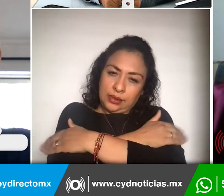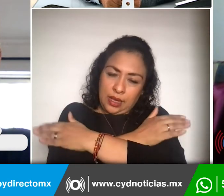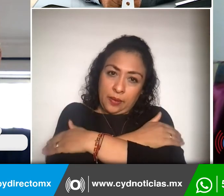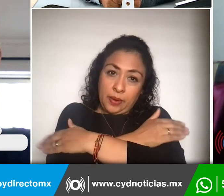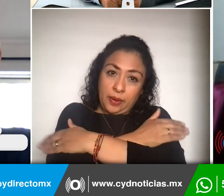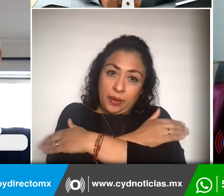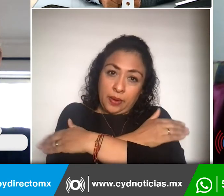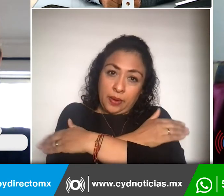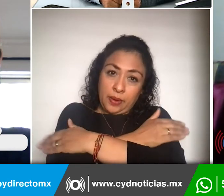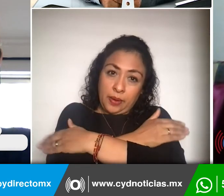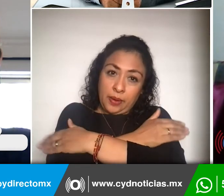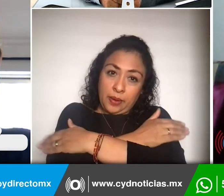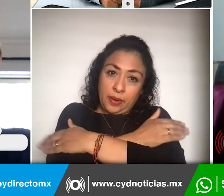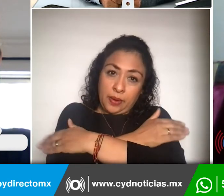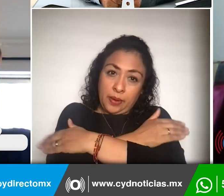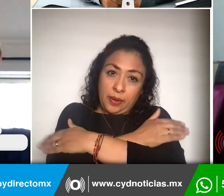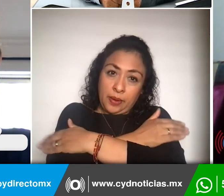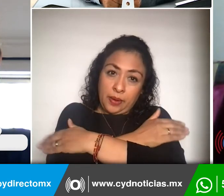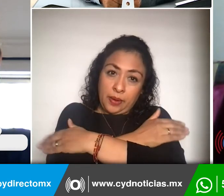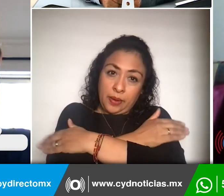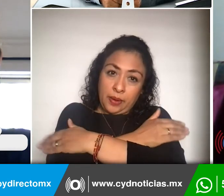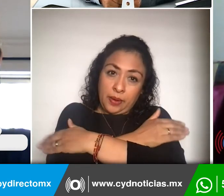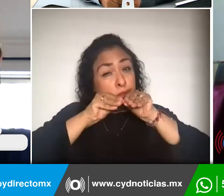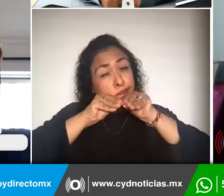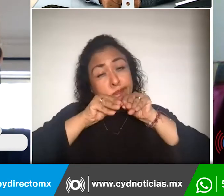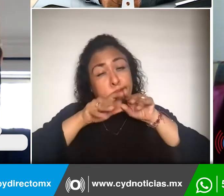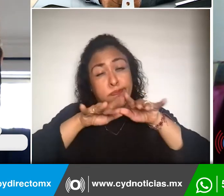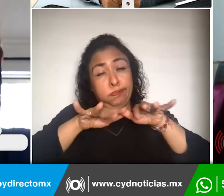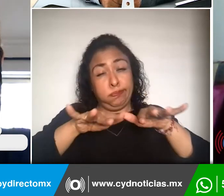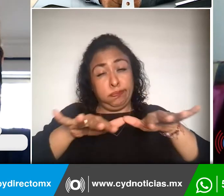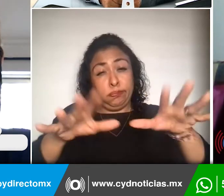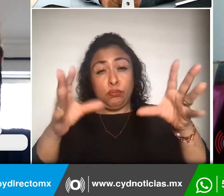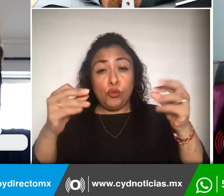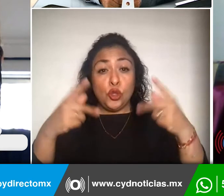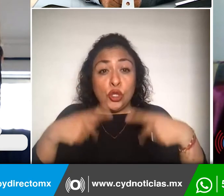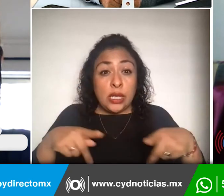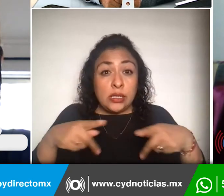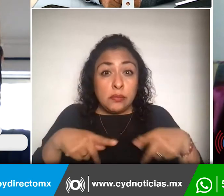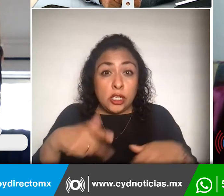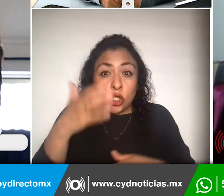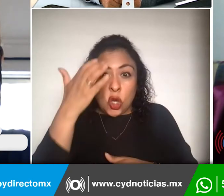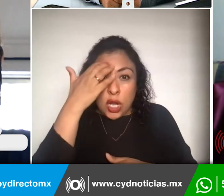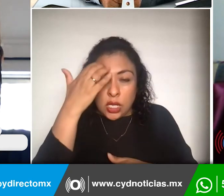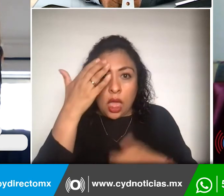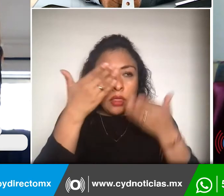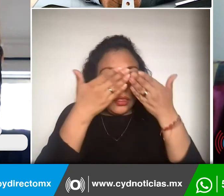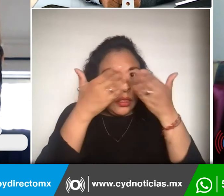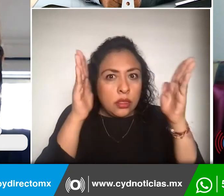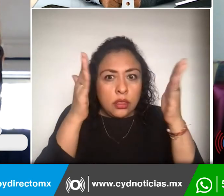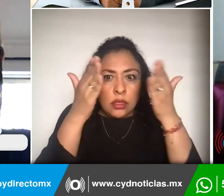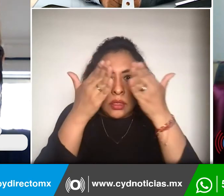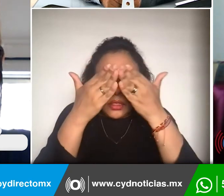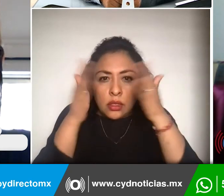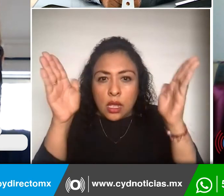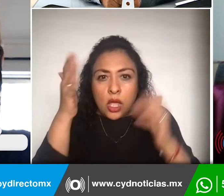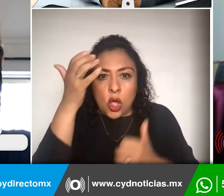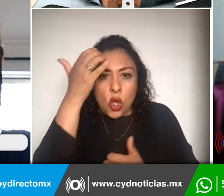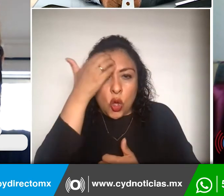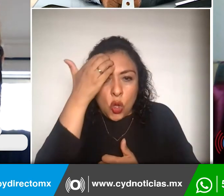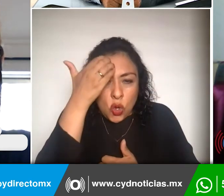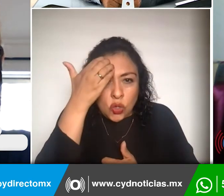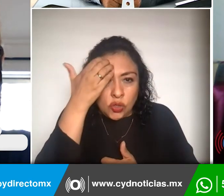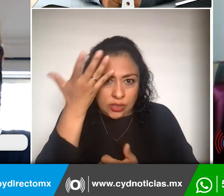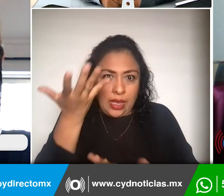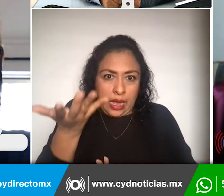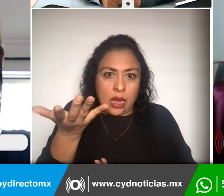información llegue a mucha gente, sensibilice a mucha gente, y podamos estar hablando en una